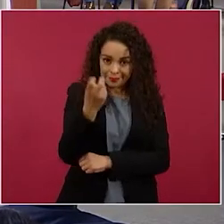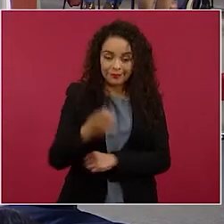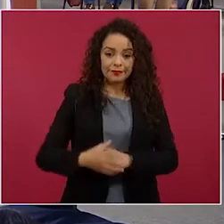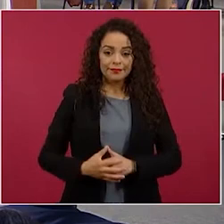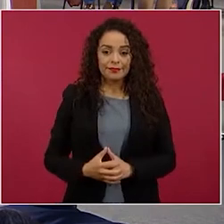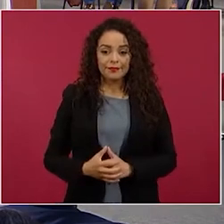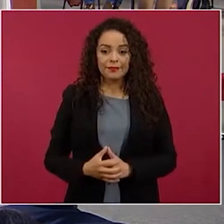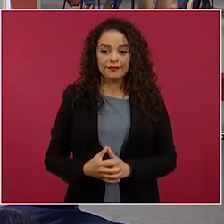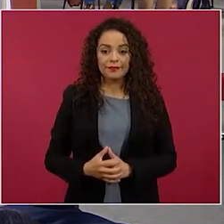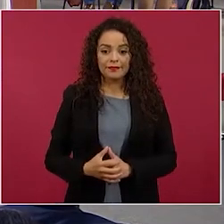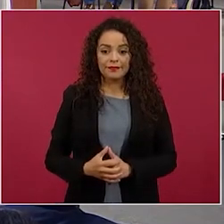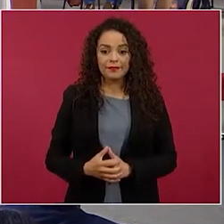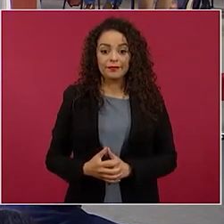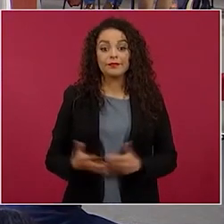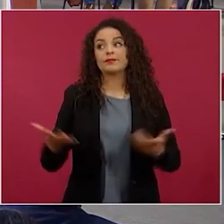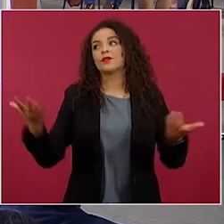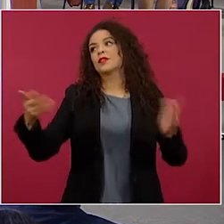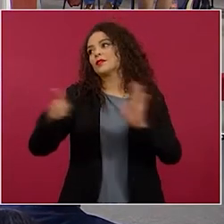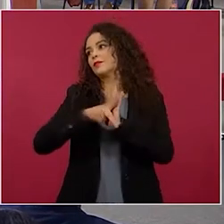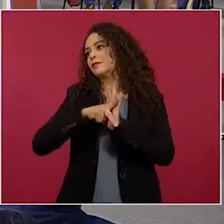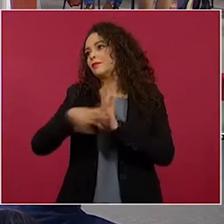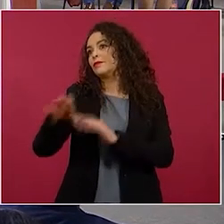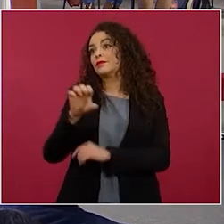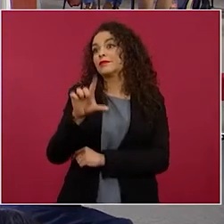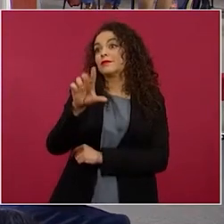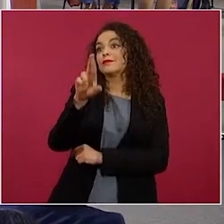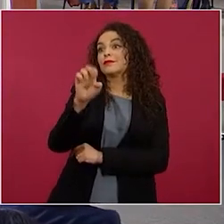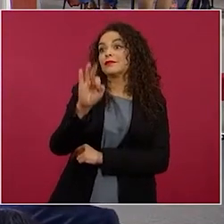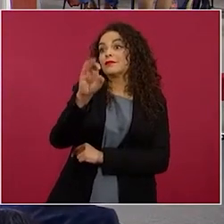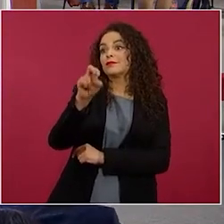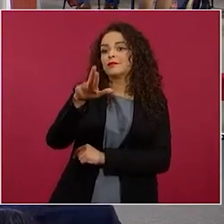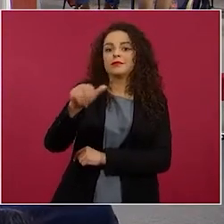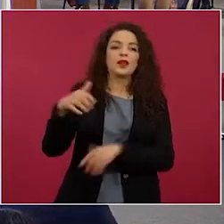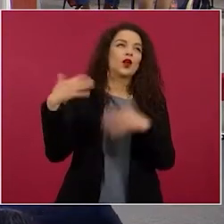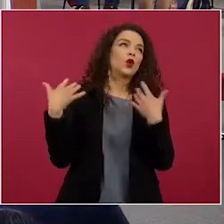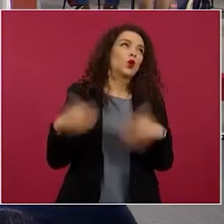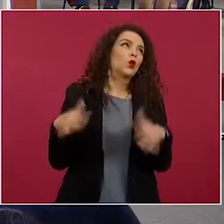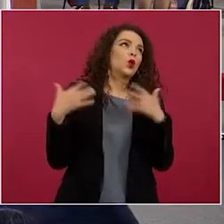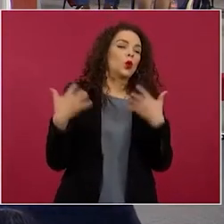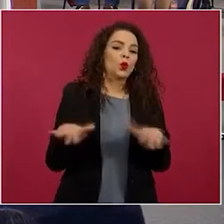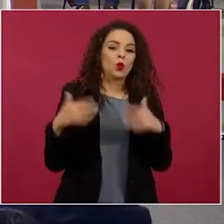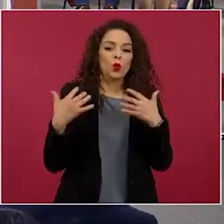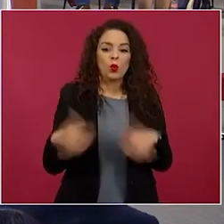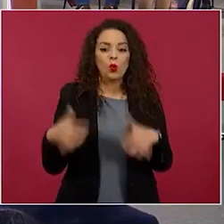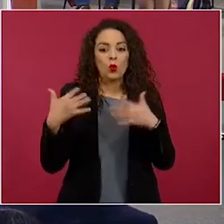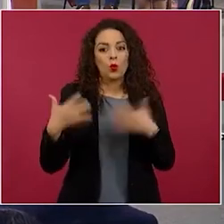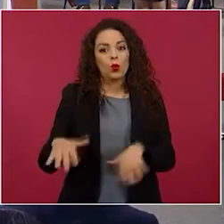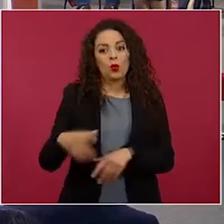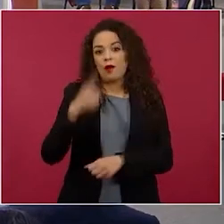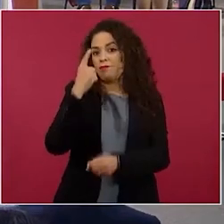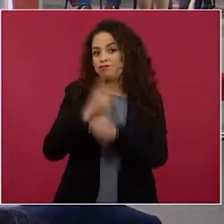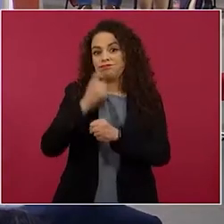ay es nota del reforma imagínense de primera plana